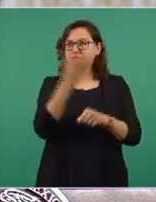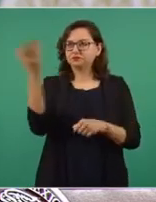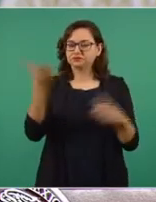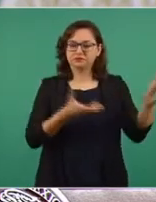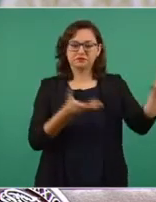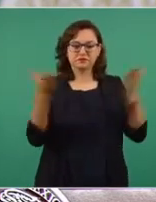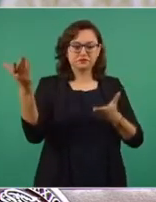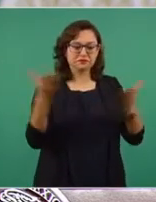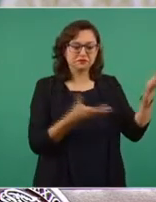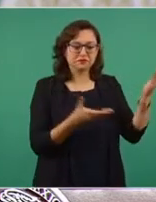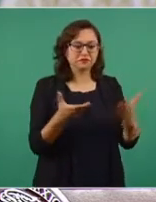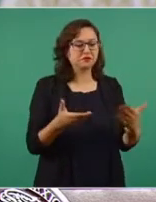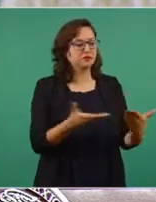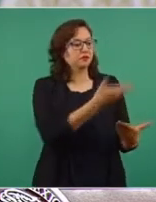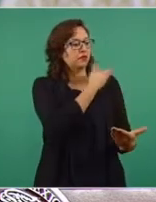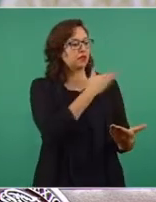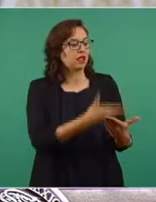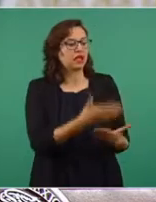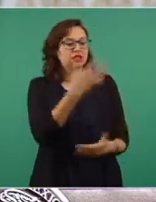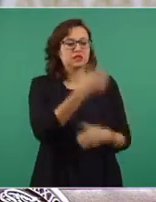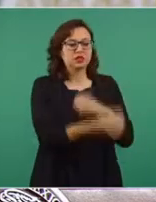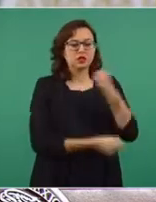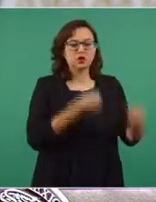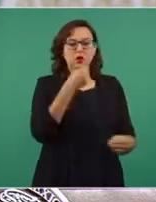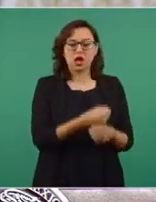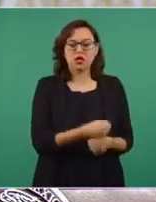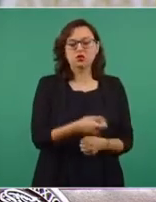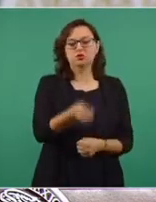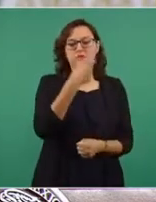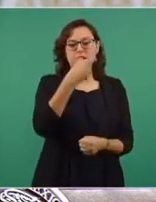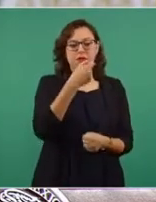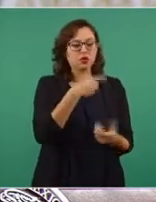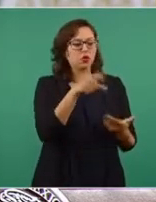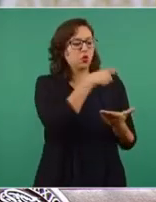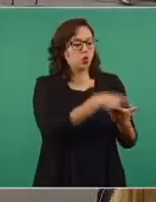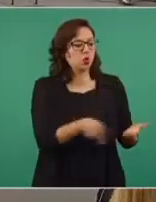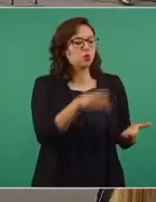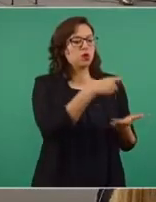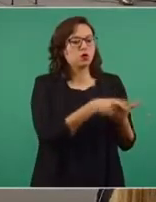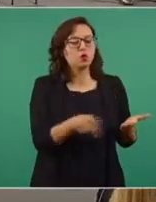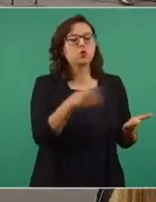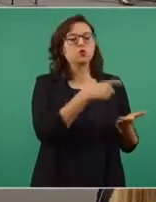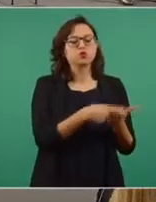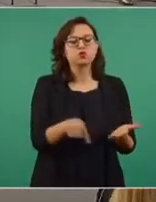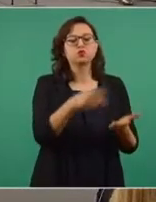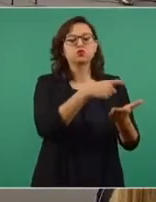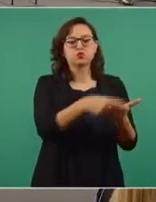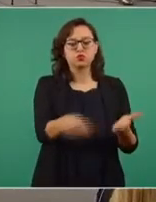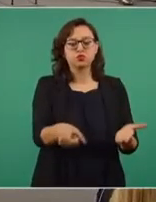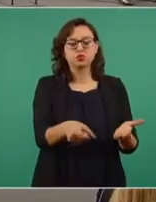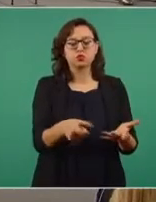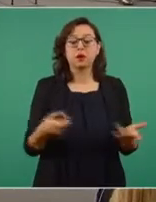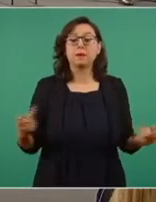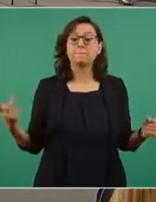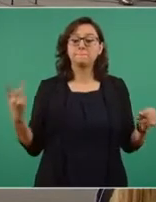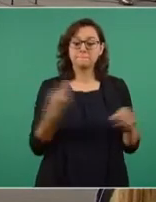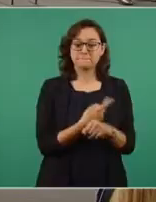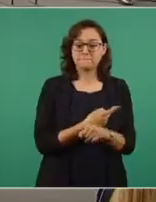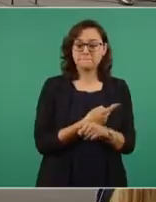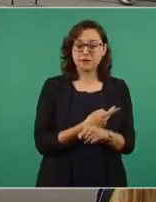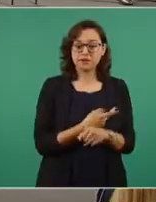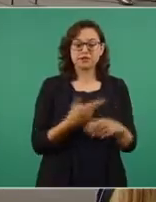resultados de cinco años de compras consolidadas de medicamentos. Un modelo en donde todas las